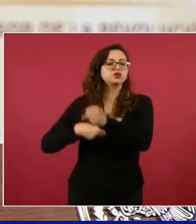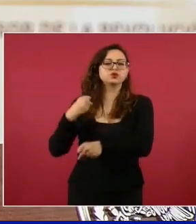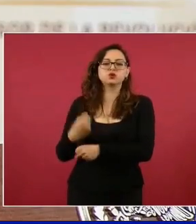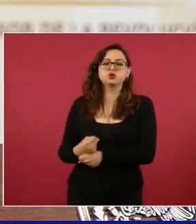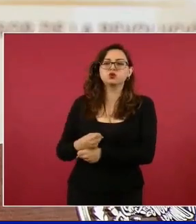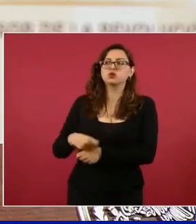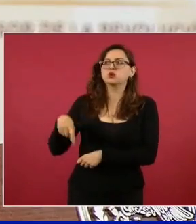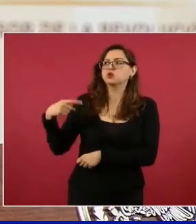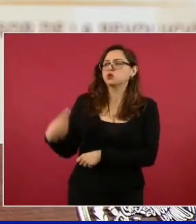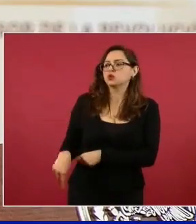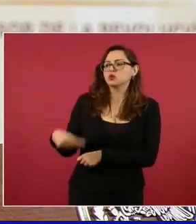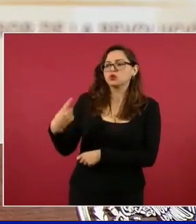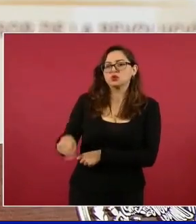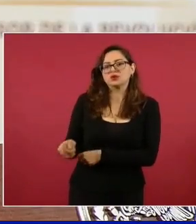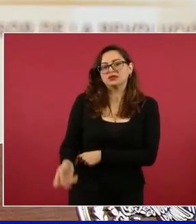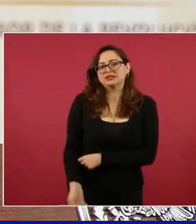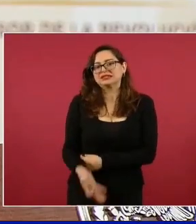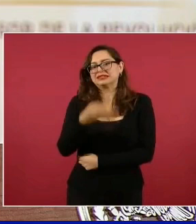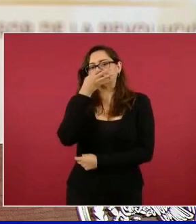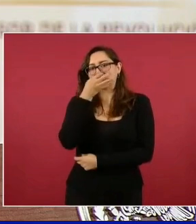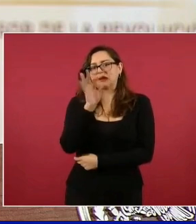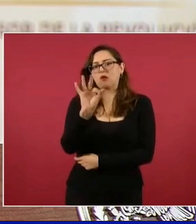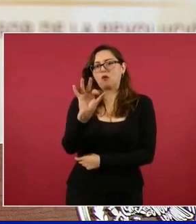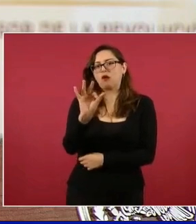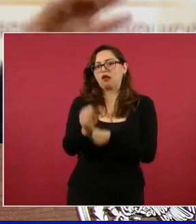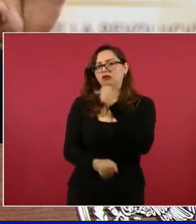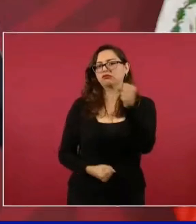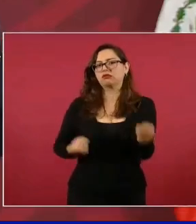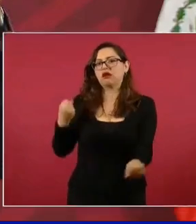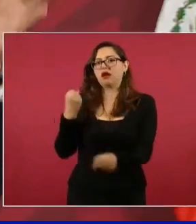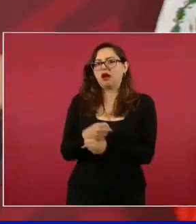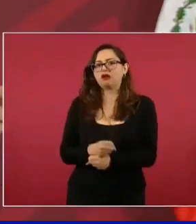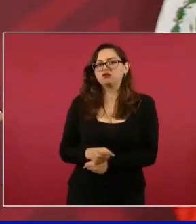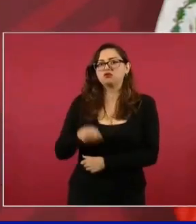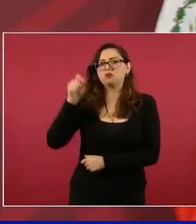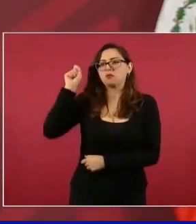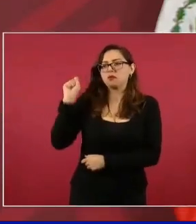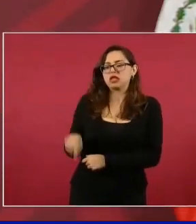casi cuatro décadas de predominio.